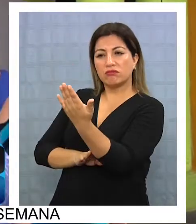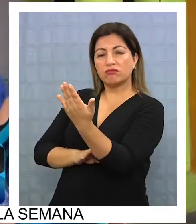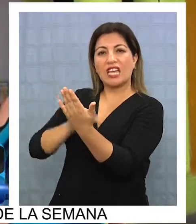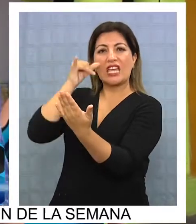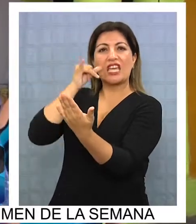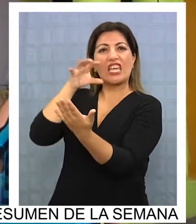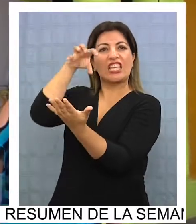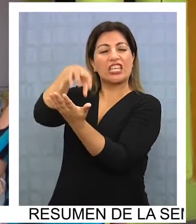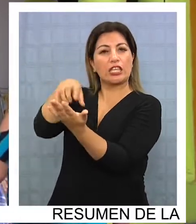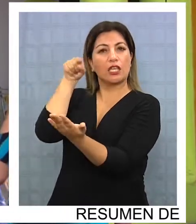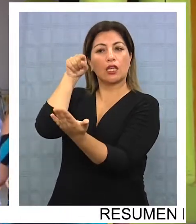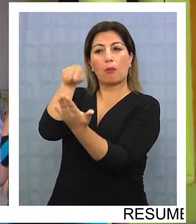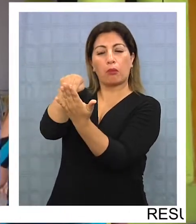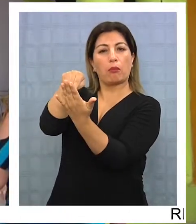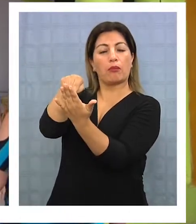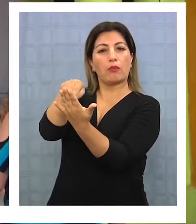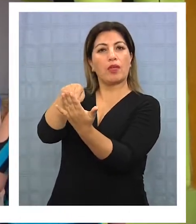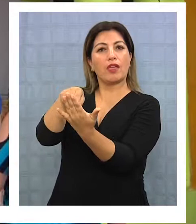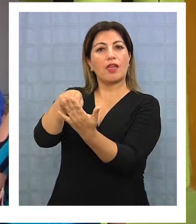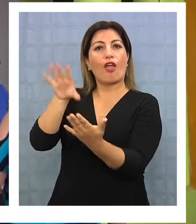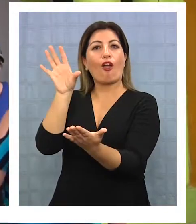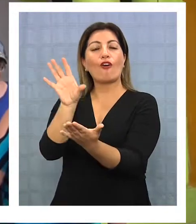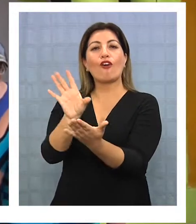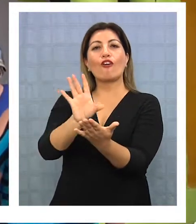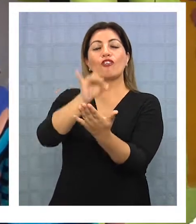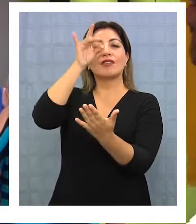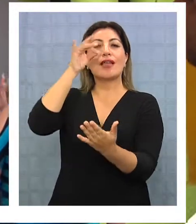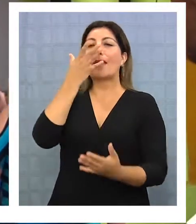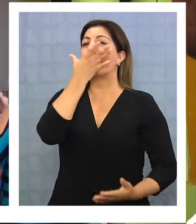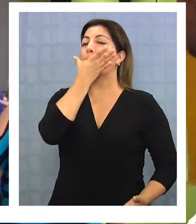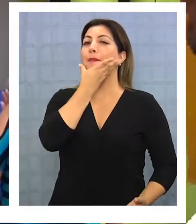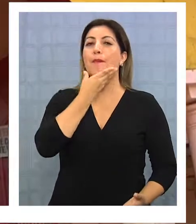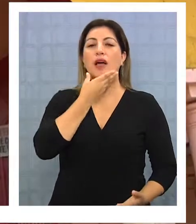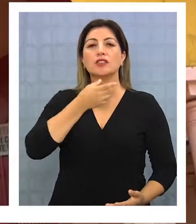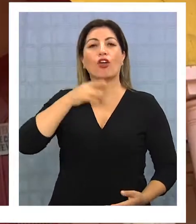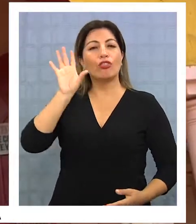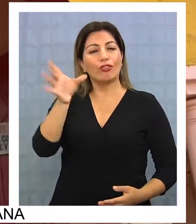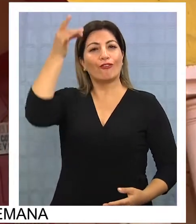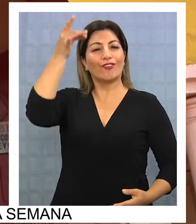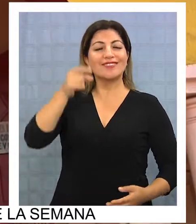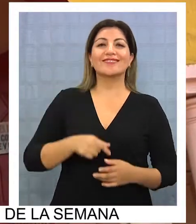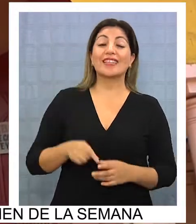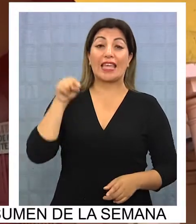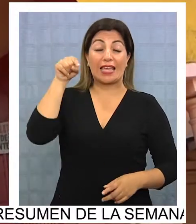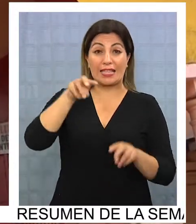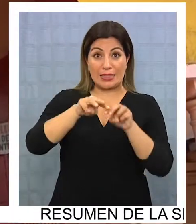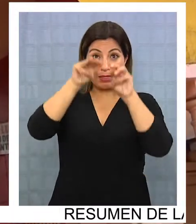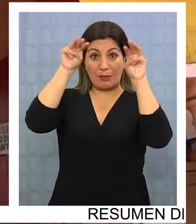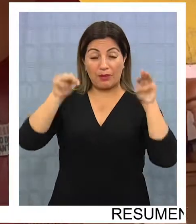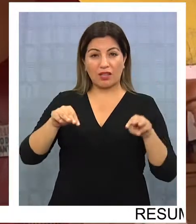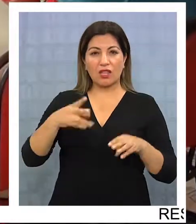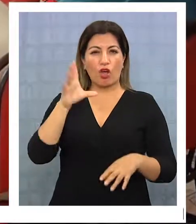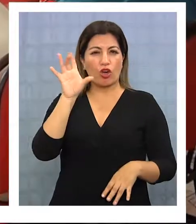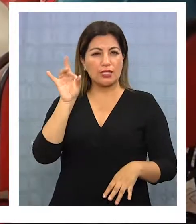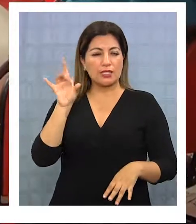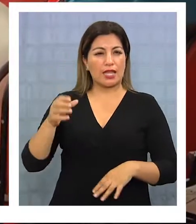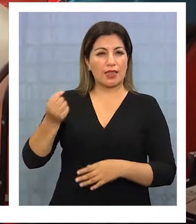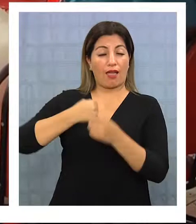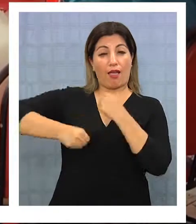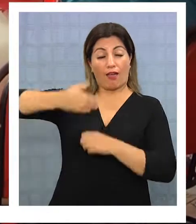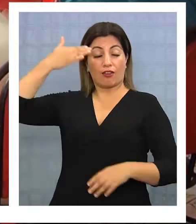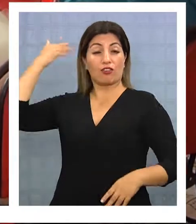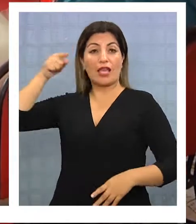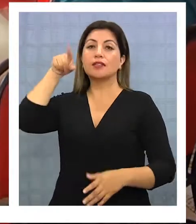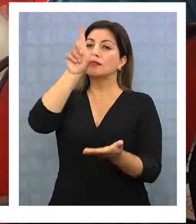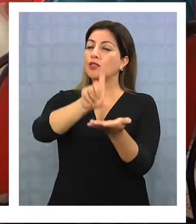y quique, dije yo. Y encontré la tierra de campeones, una de las más hermosas tierras que he encontrado. El Mercado Centenario, que hace más de 80 años